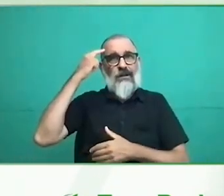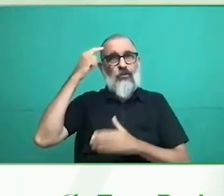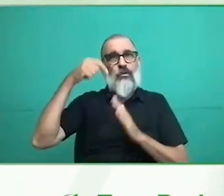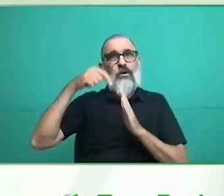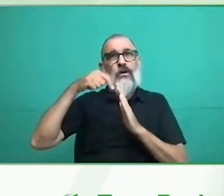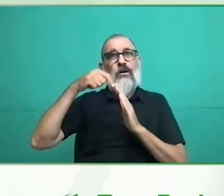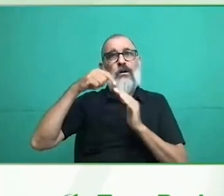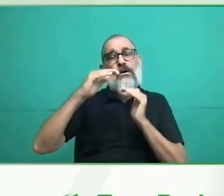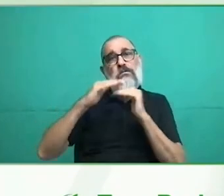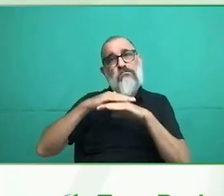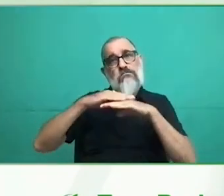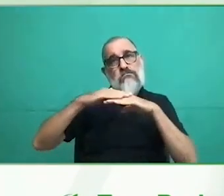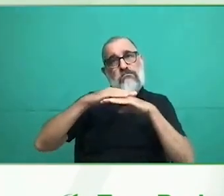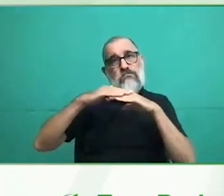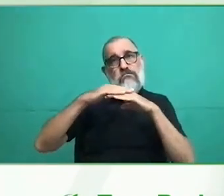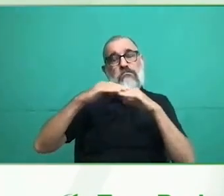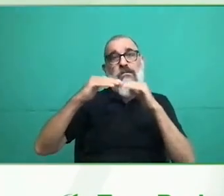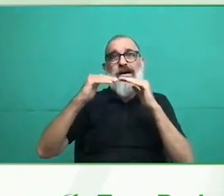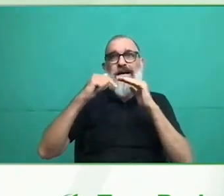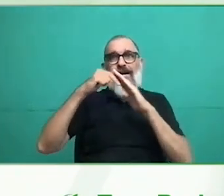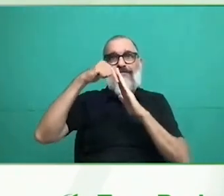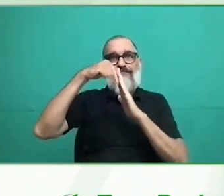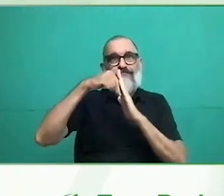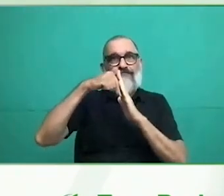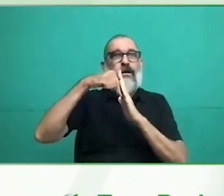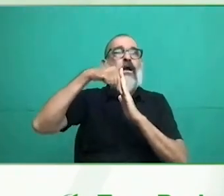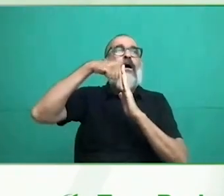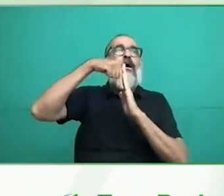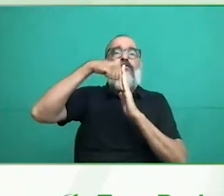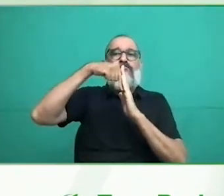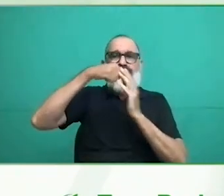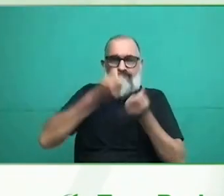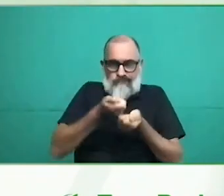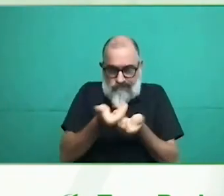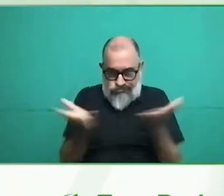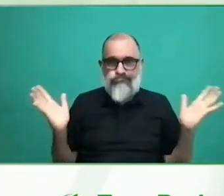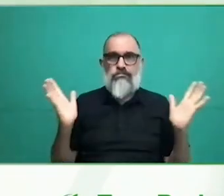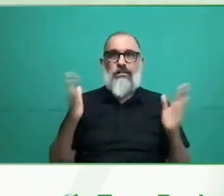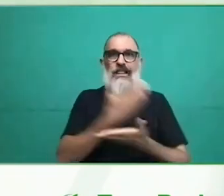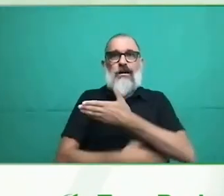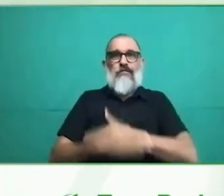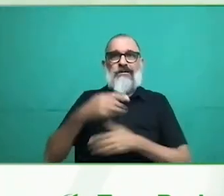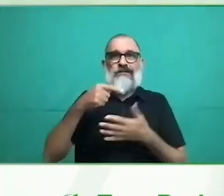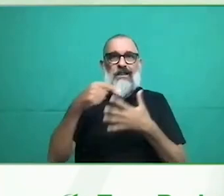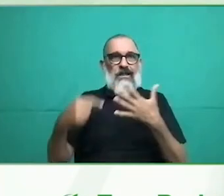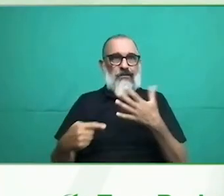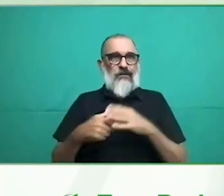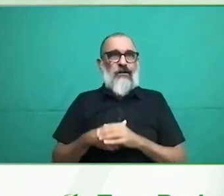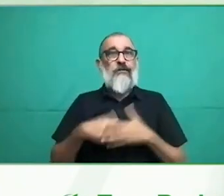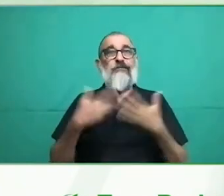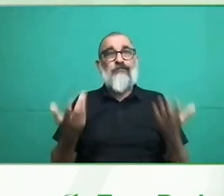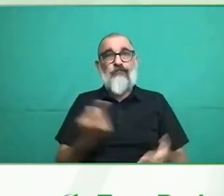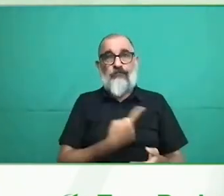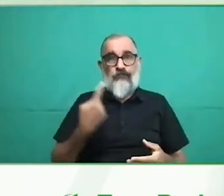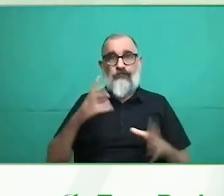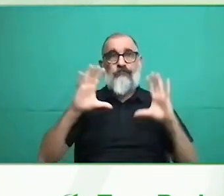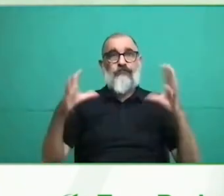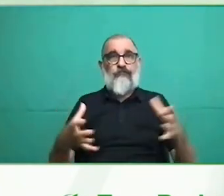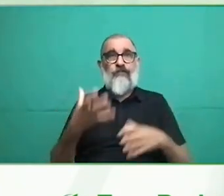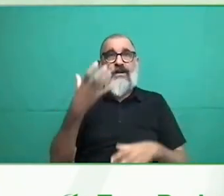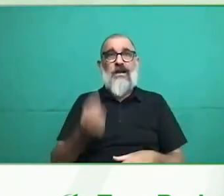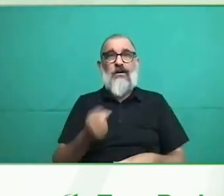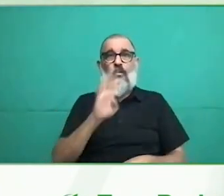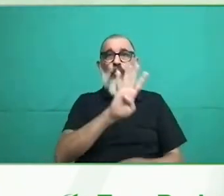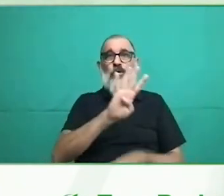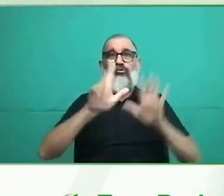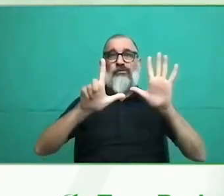chicos bastante funcionales y no podíamos permitir que sigan acogidos, no podíamos permitir